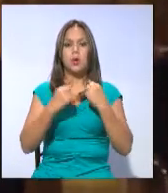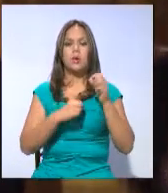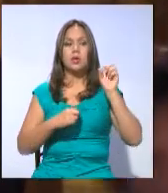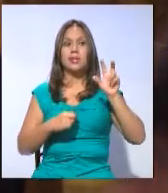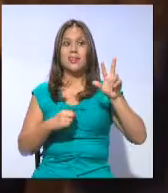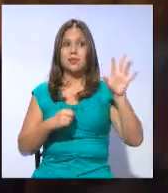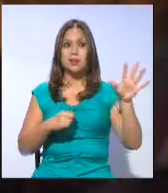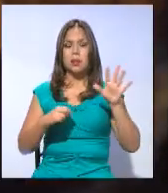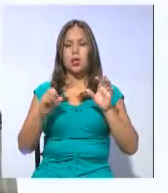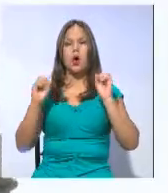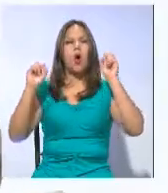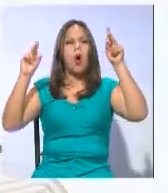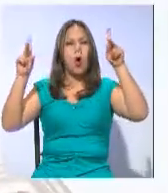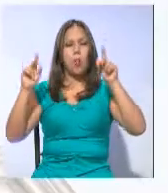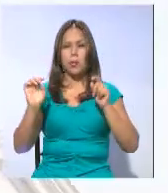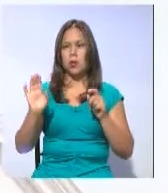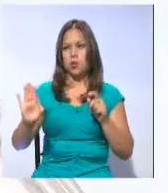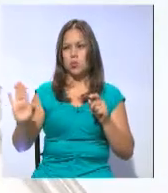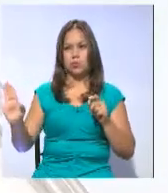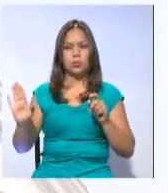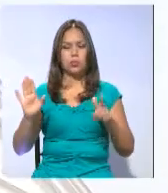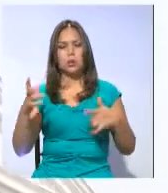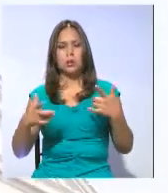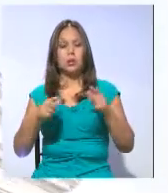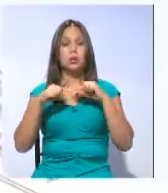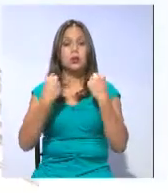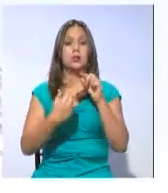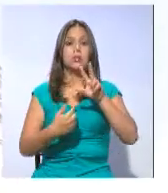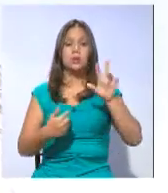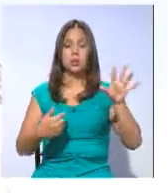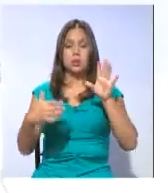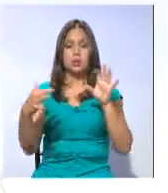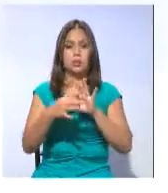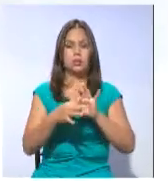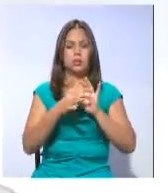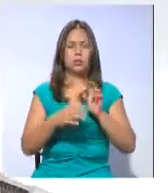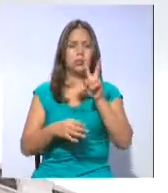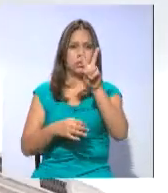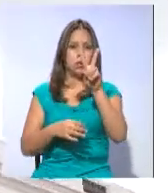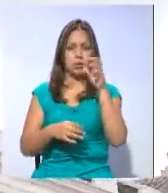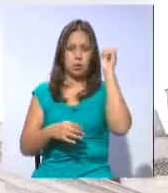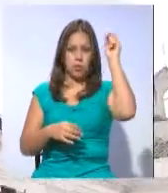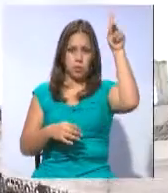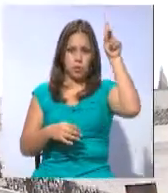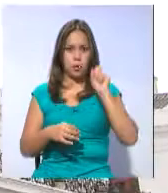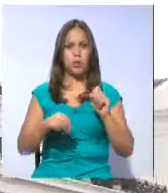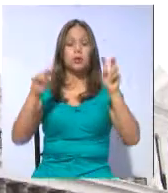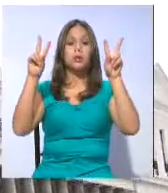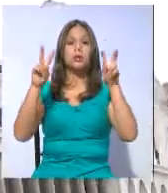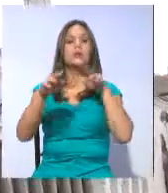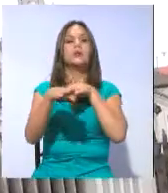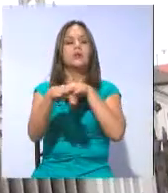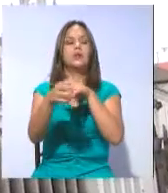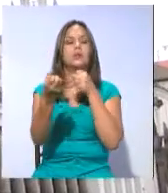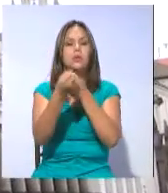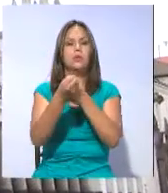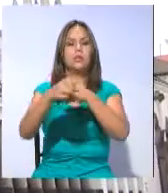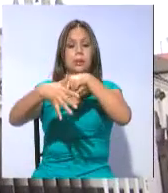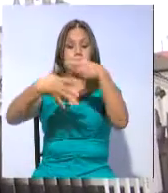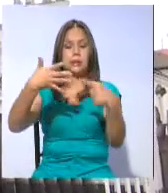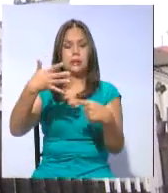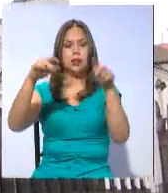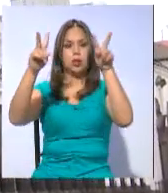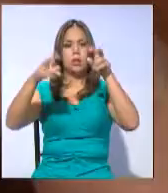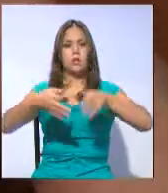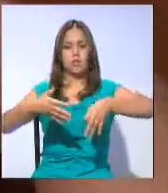expuestas. Por el bloque de Alianza País y los aliados hubo dos posturas. La primera de respaldo a los cinco ejes que enmarcan las